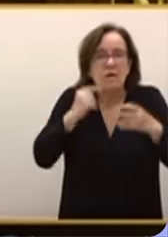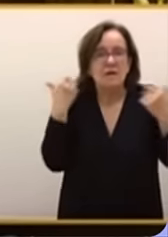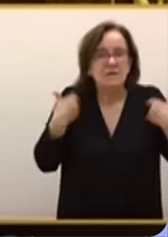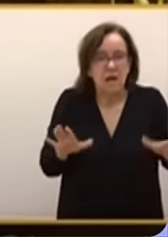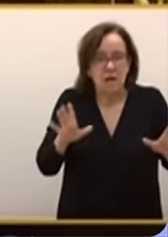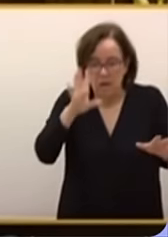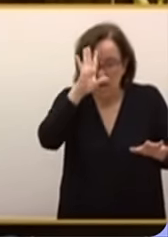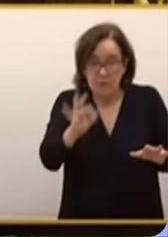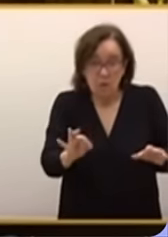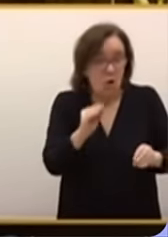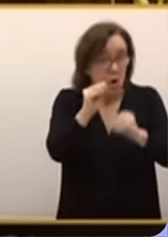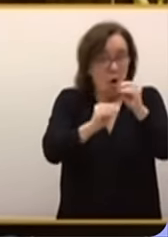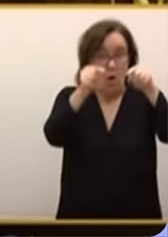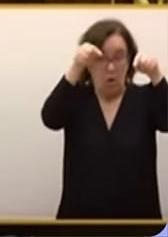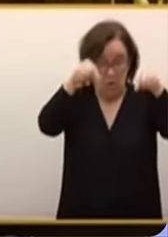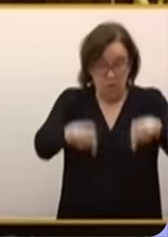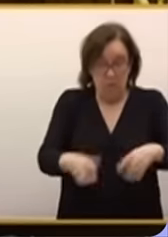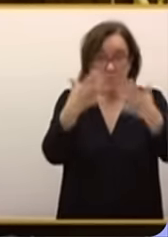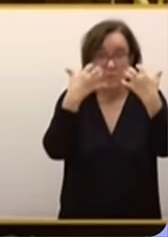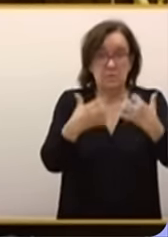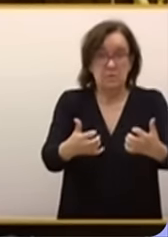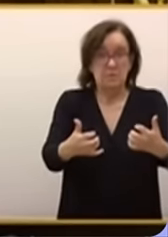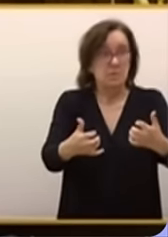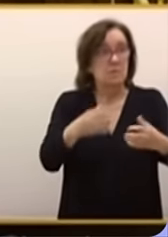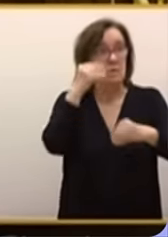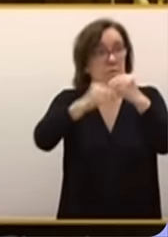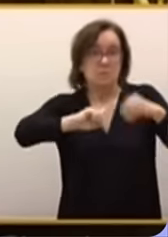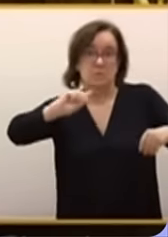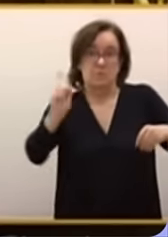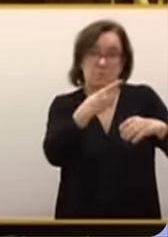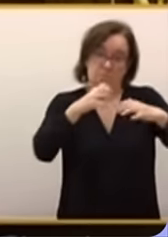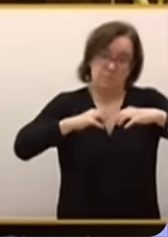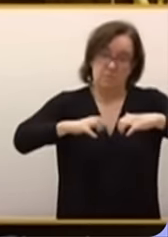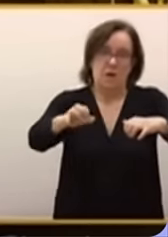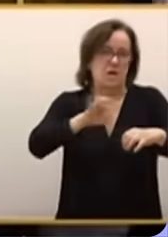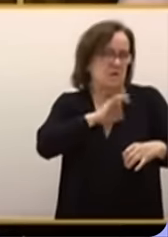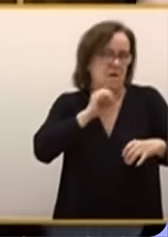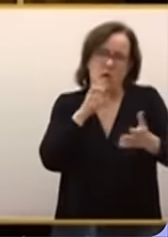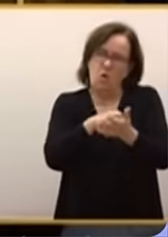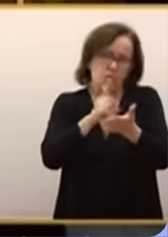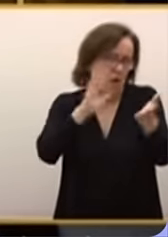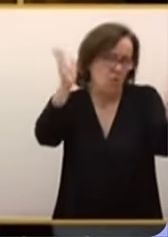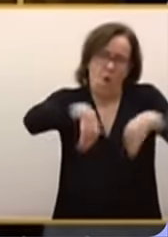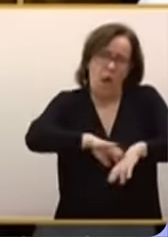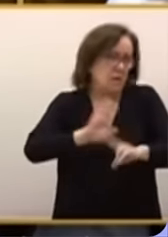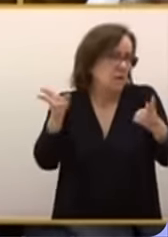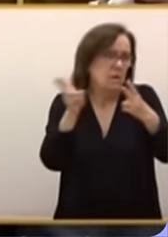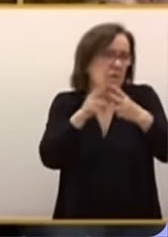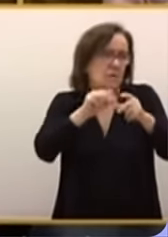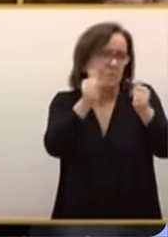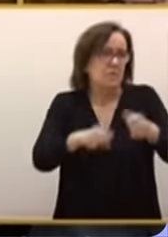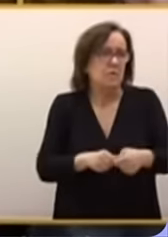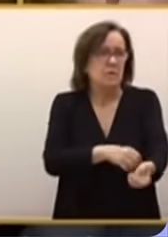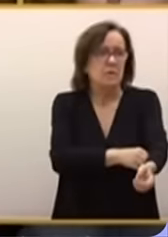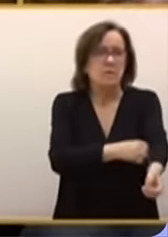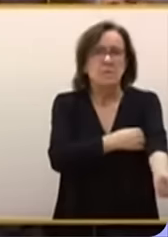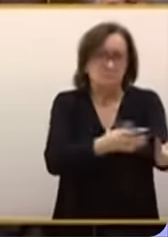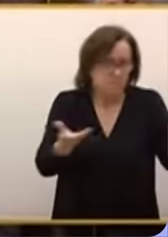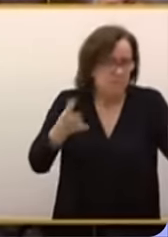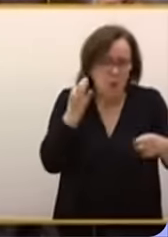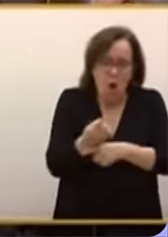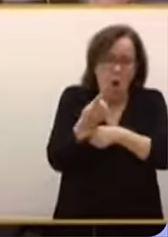o lo hace hoy en el Congreso o lo hará en el Senado. No tenga usted ninguna duda. Lo hará